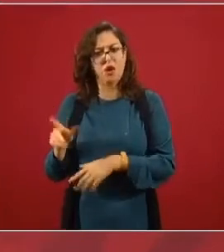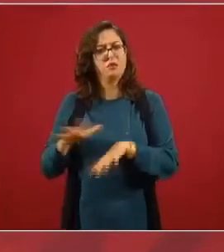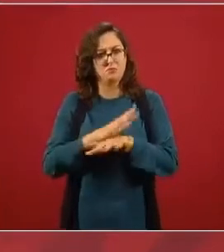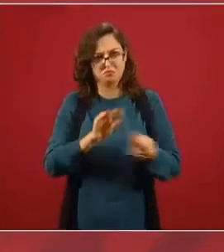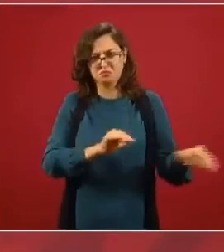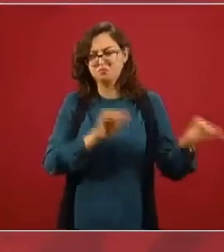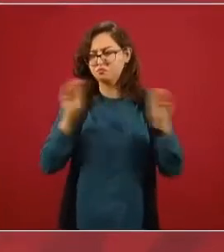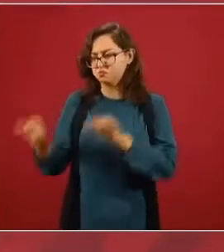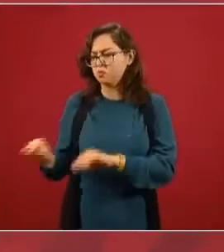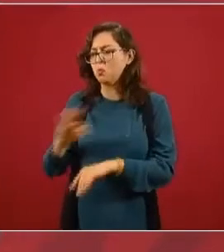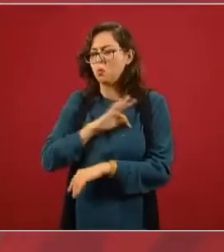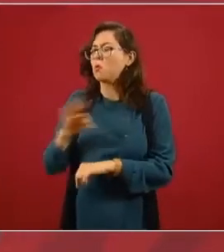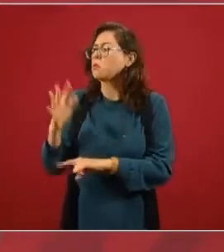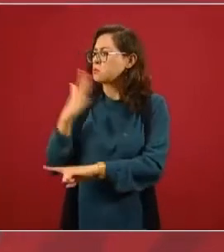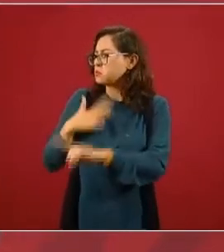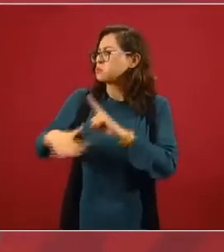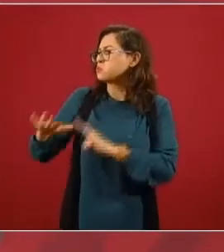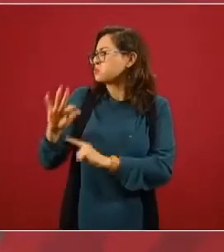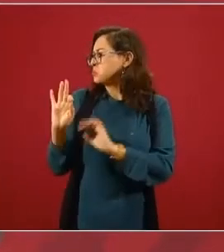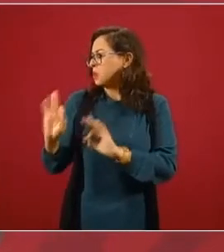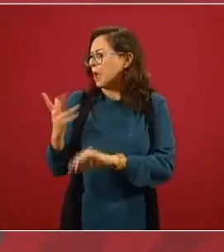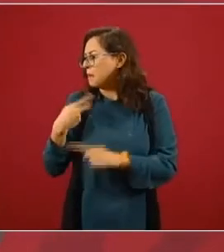donde haya condiciones.